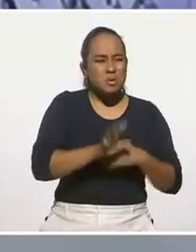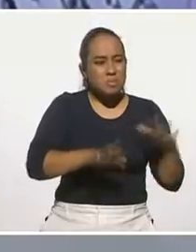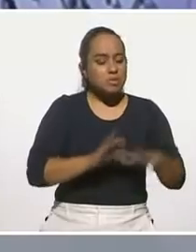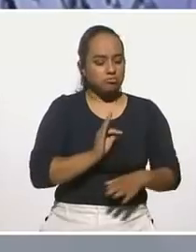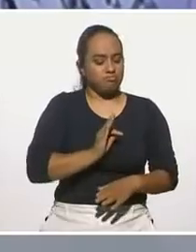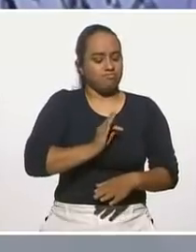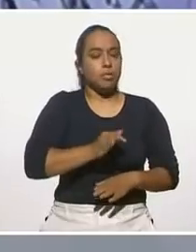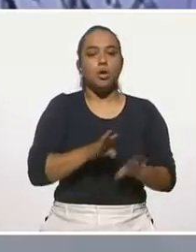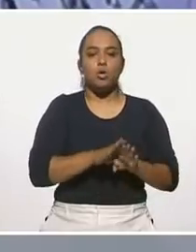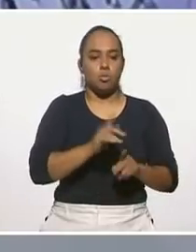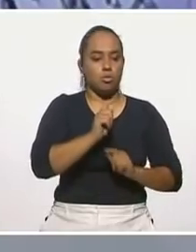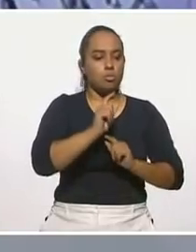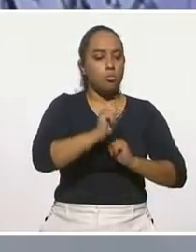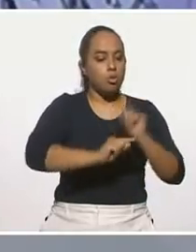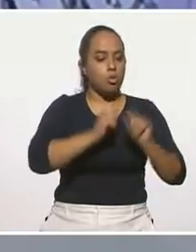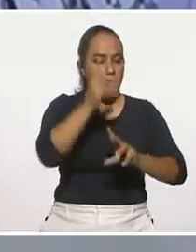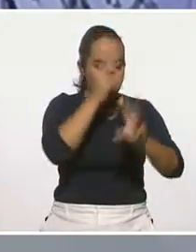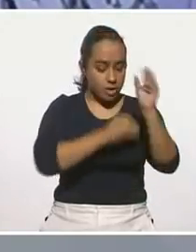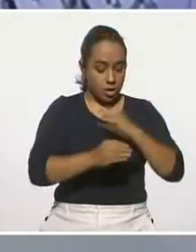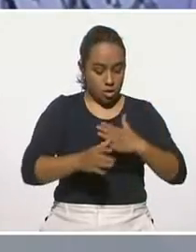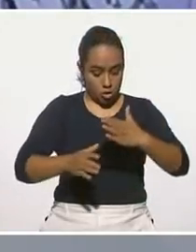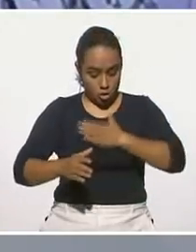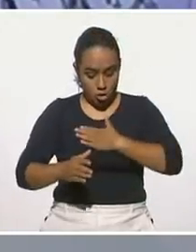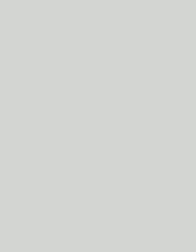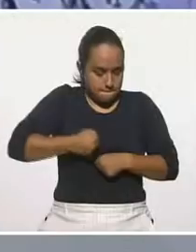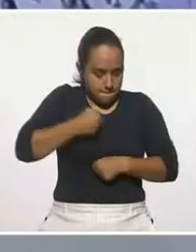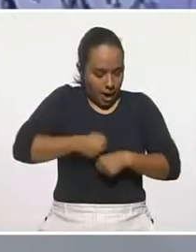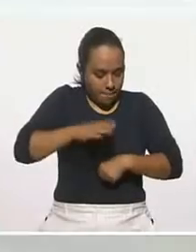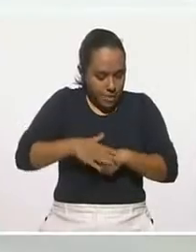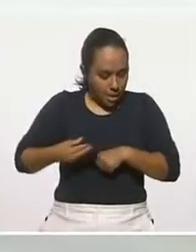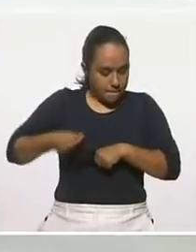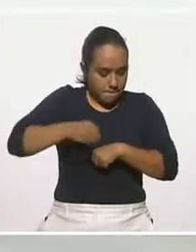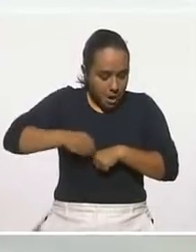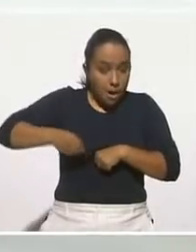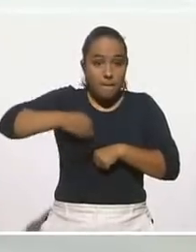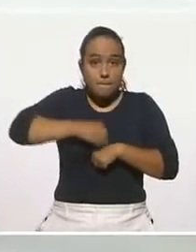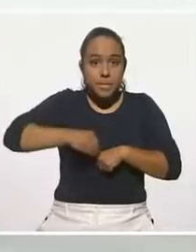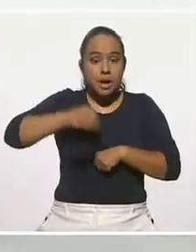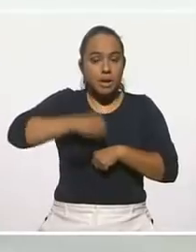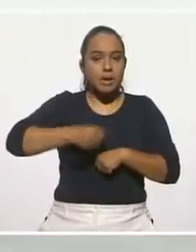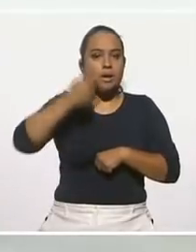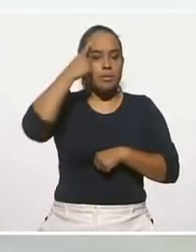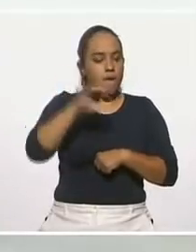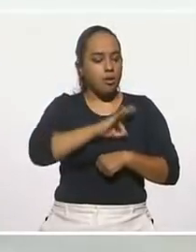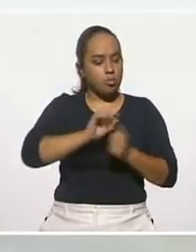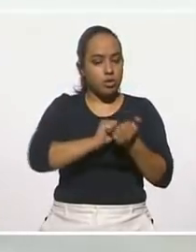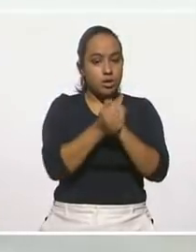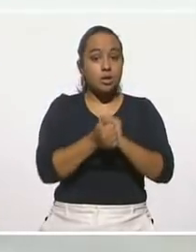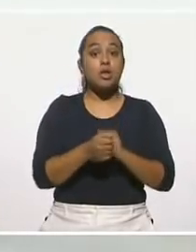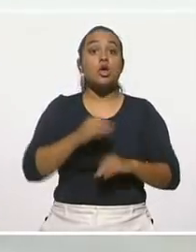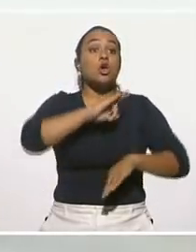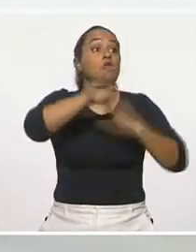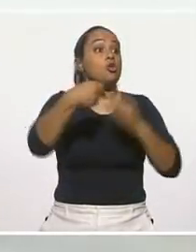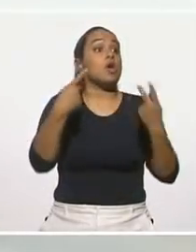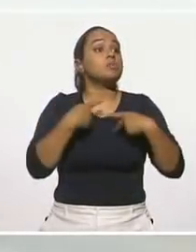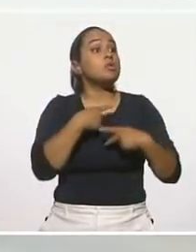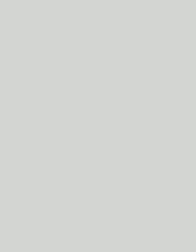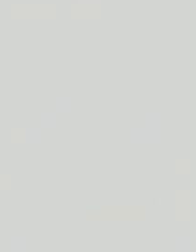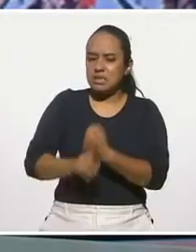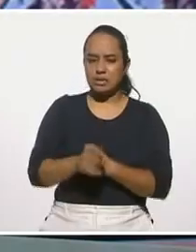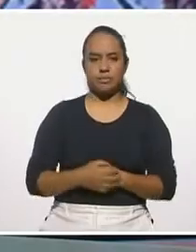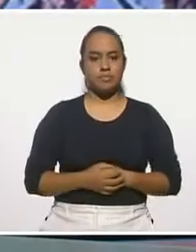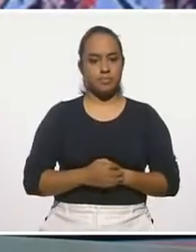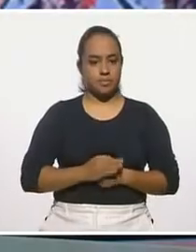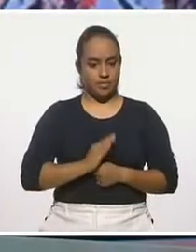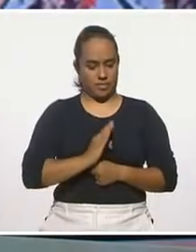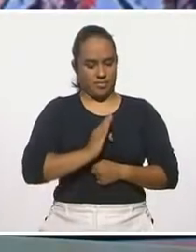movimiento que va del yo al nosotros y del nosotros al yo. No todos somos resilientes ante todas las adversidades de la vida.